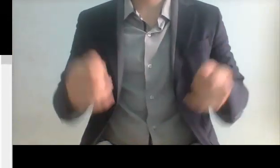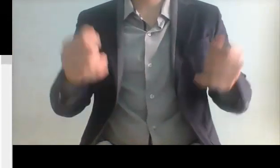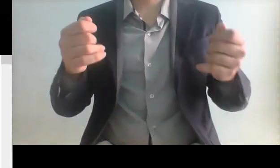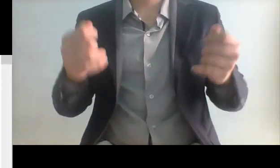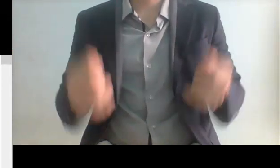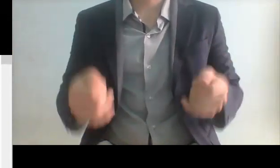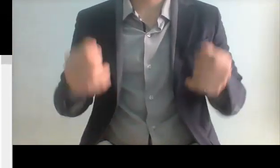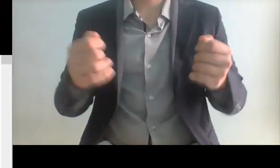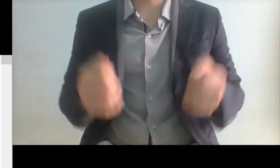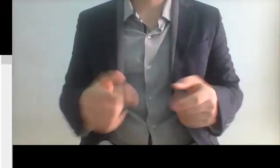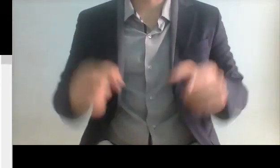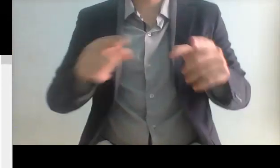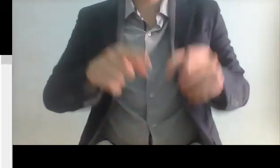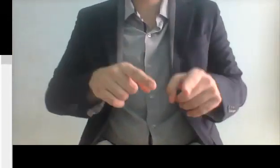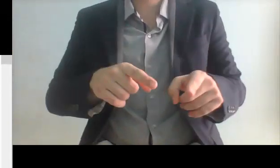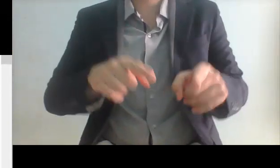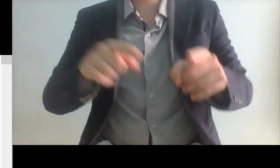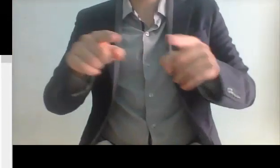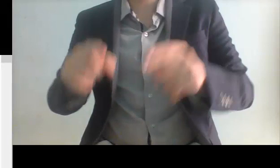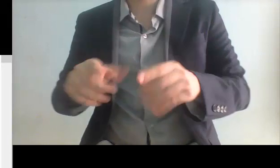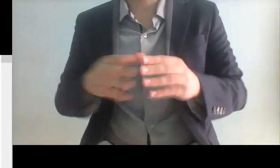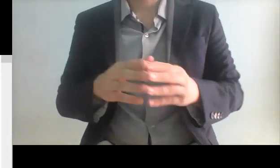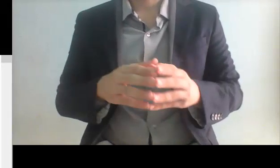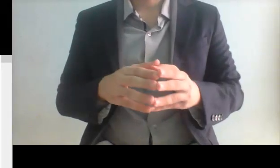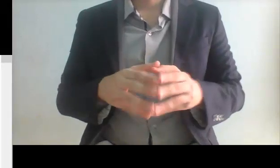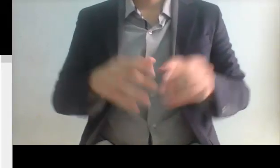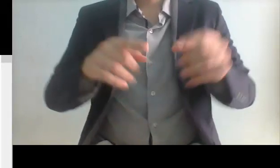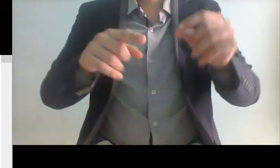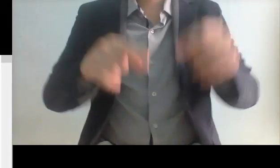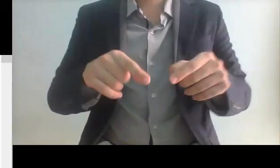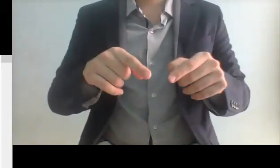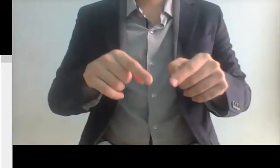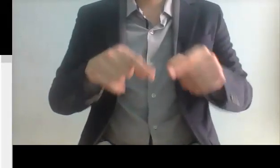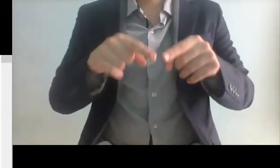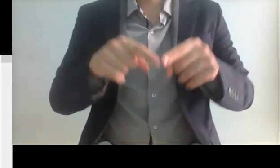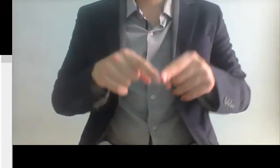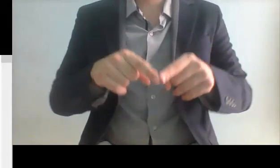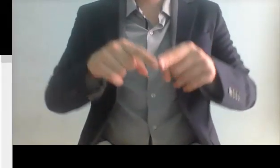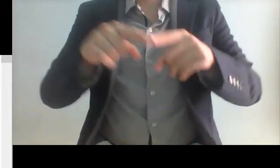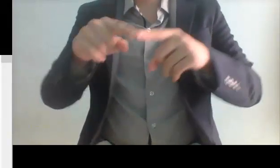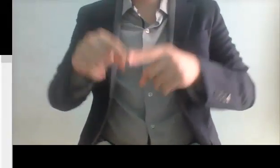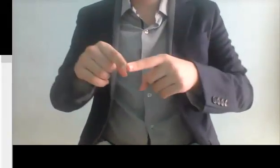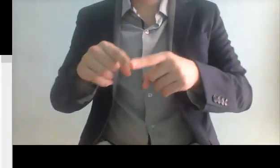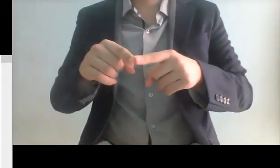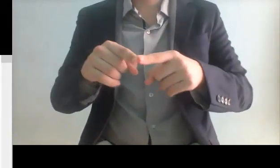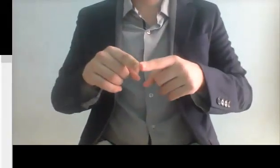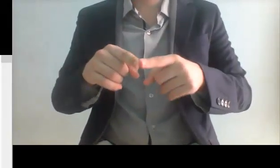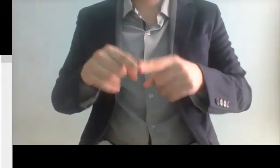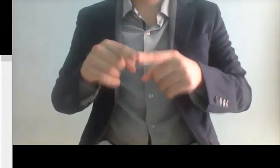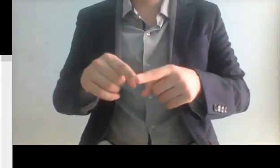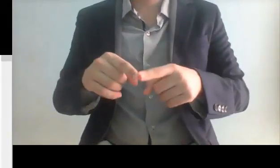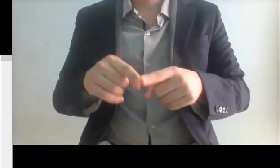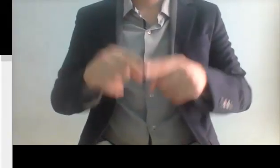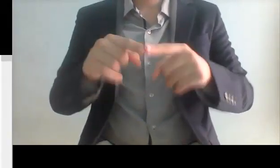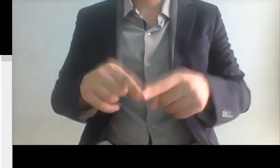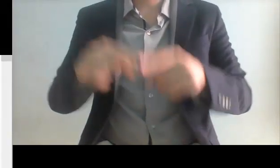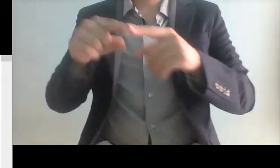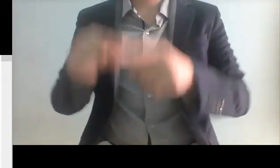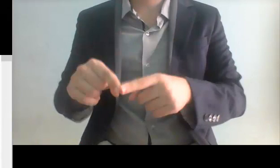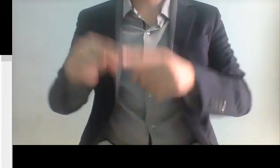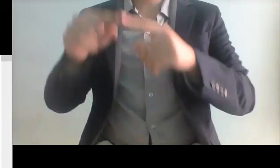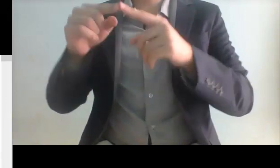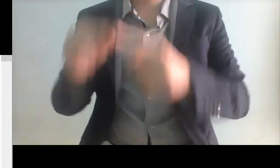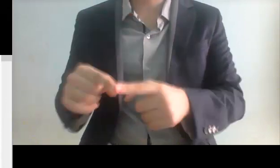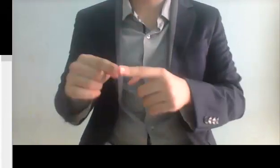campaña contra Andrés Manuel López Obrado además de esto hay que destacar algo en el INE los consejeros que se eligieron como mencionó Ackerman tienen